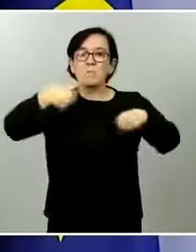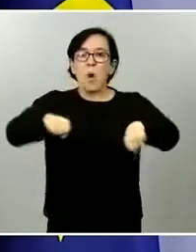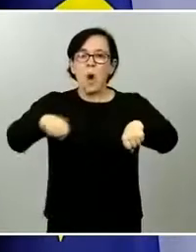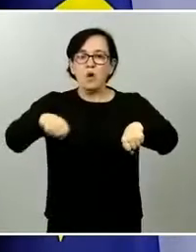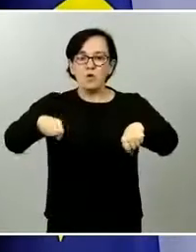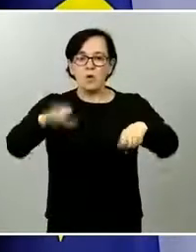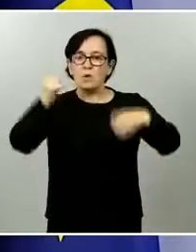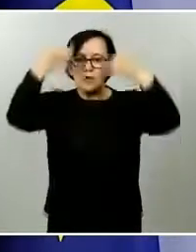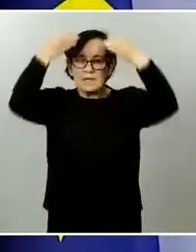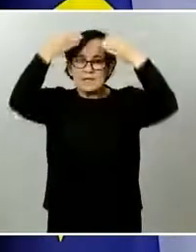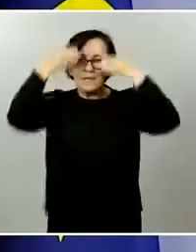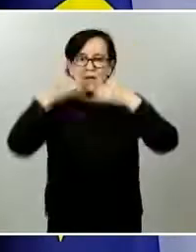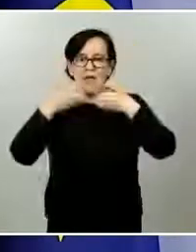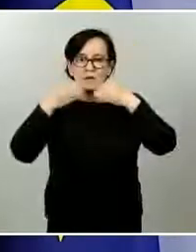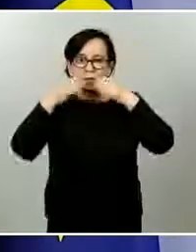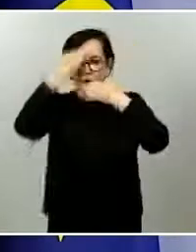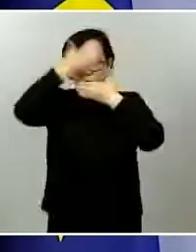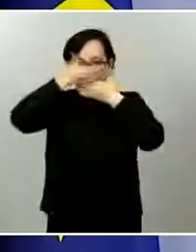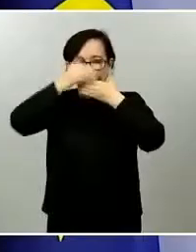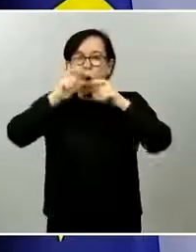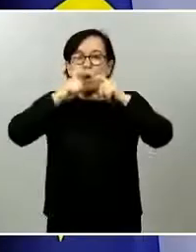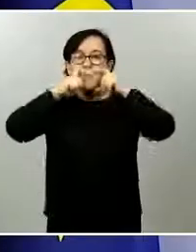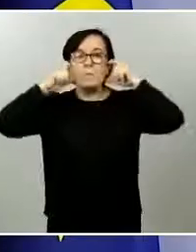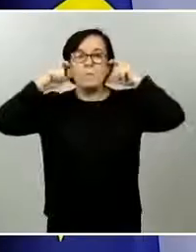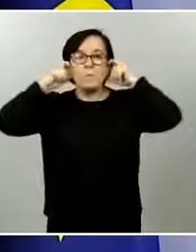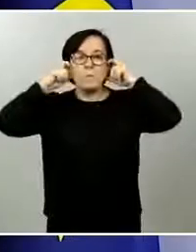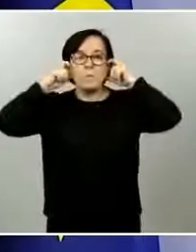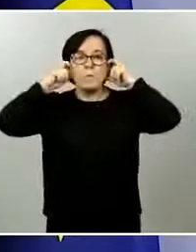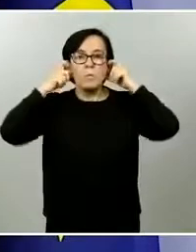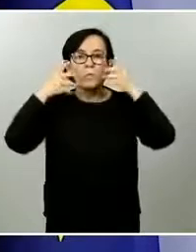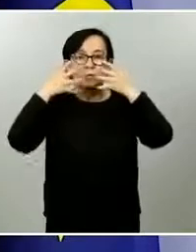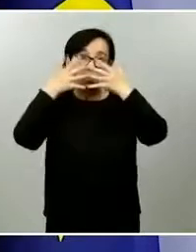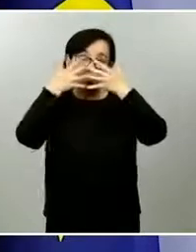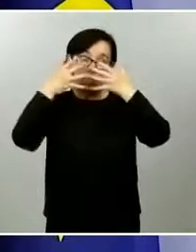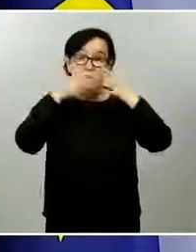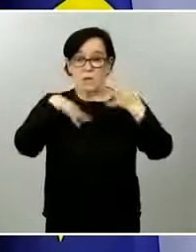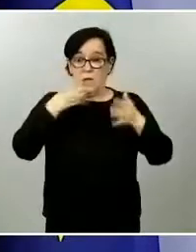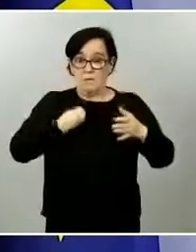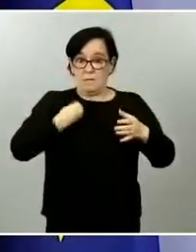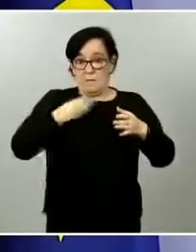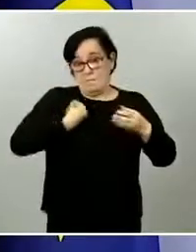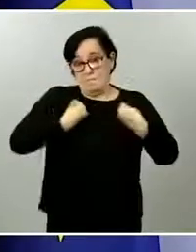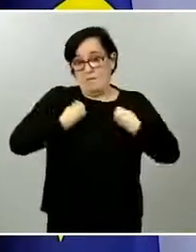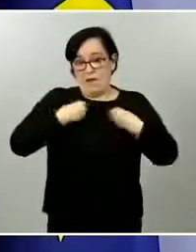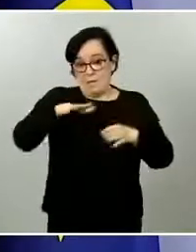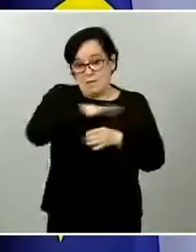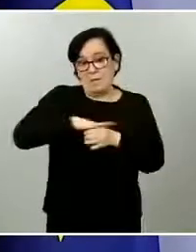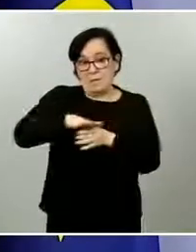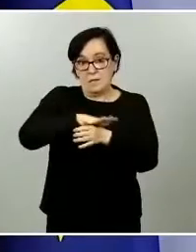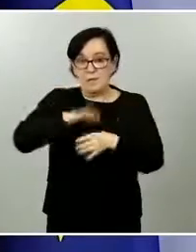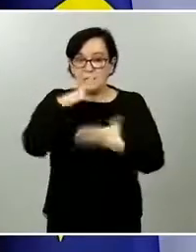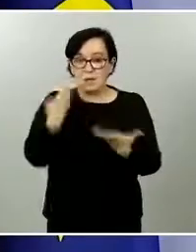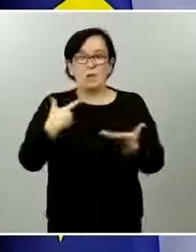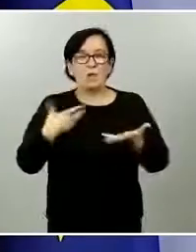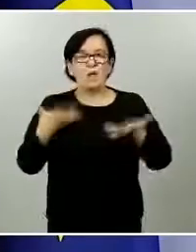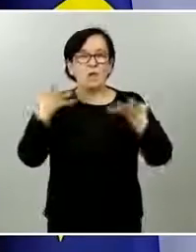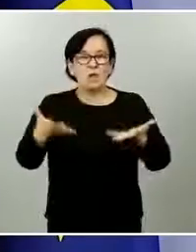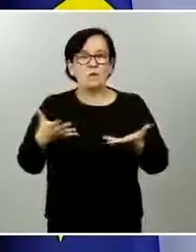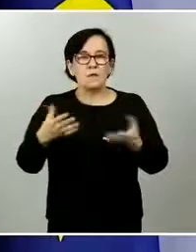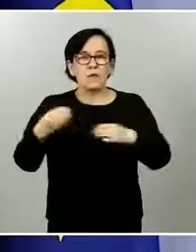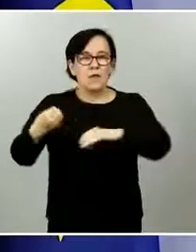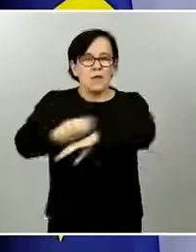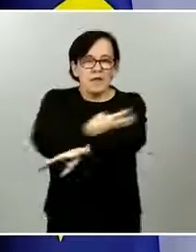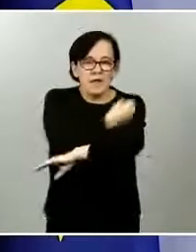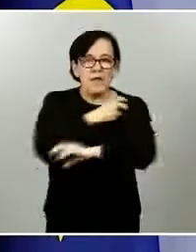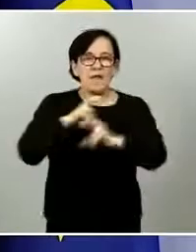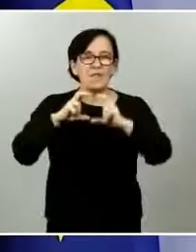posible entre los ocupantes. Asimismo, establecen también condiciones para compartir moto, siempre que las dos personas leven casco integral